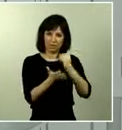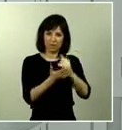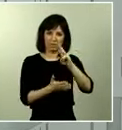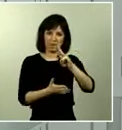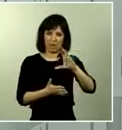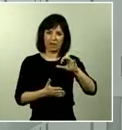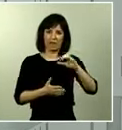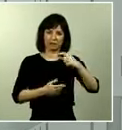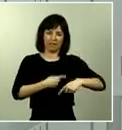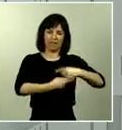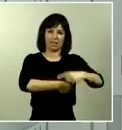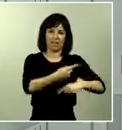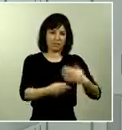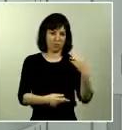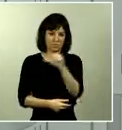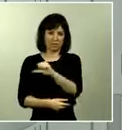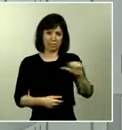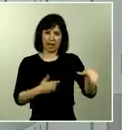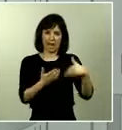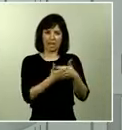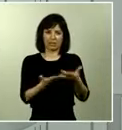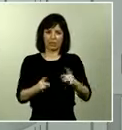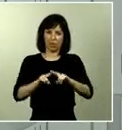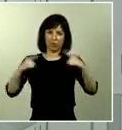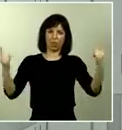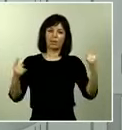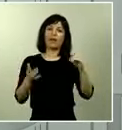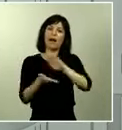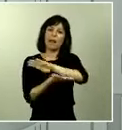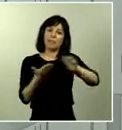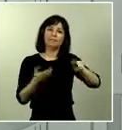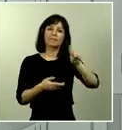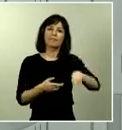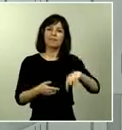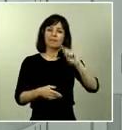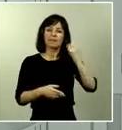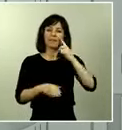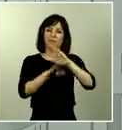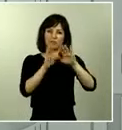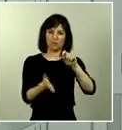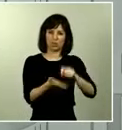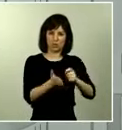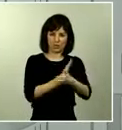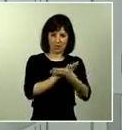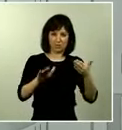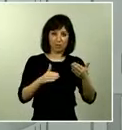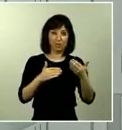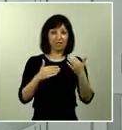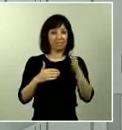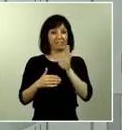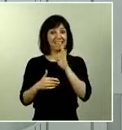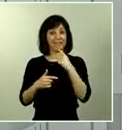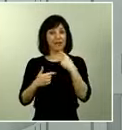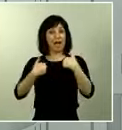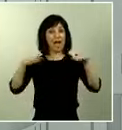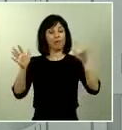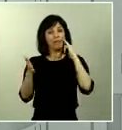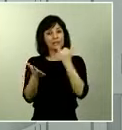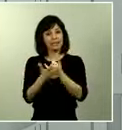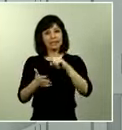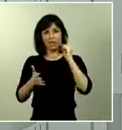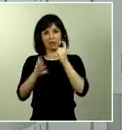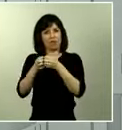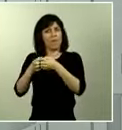semana, además de los test diagnósticos rápidos. Digo, a pesar de este incremento notable de test diagnósticos, hemos